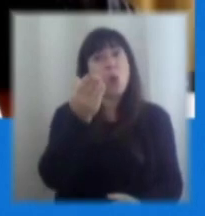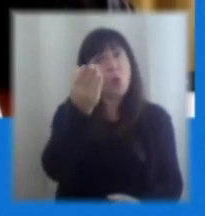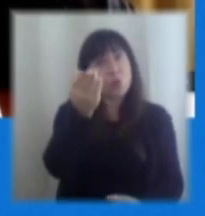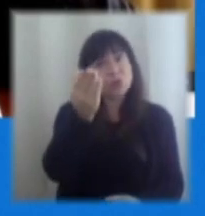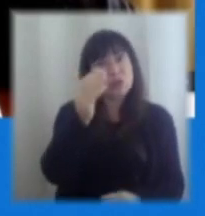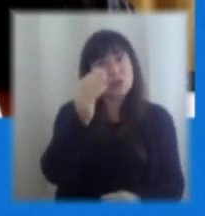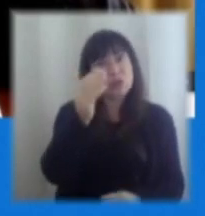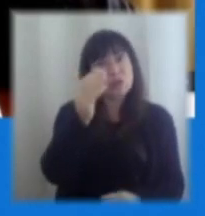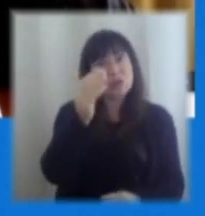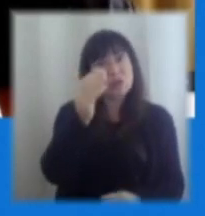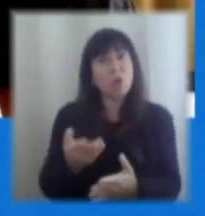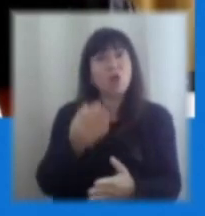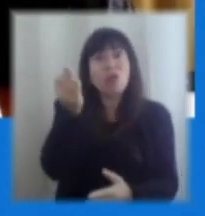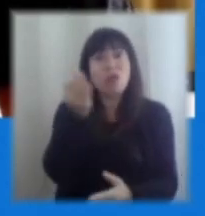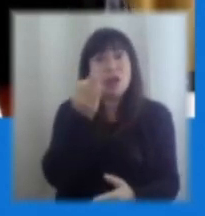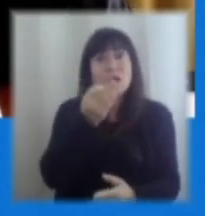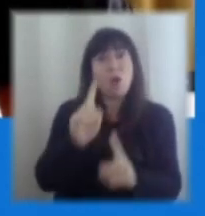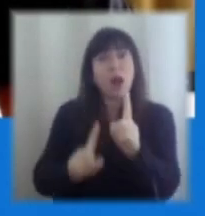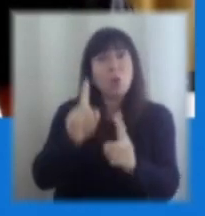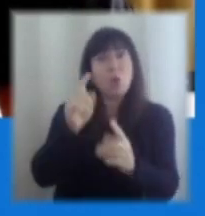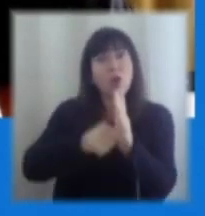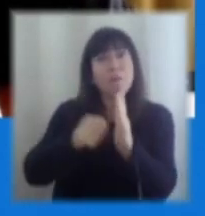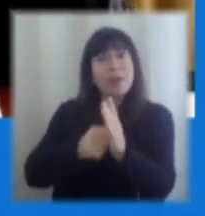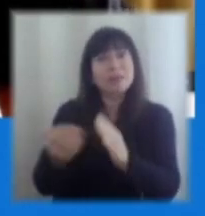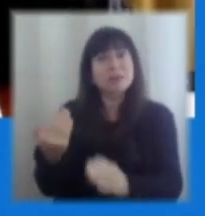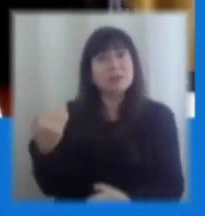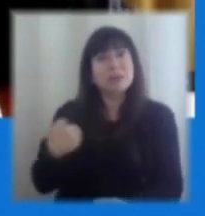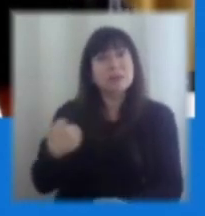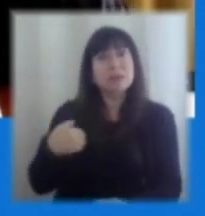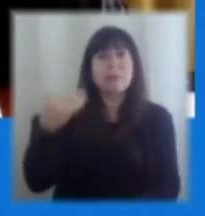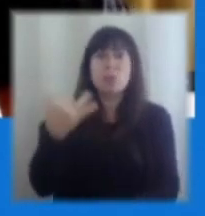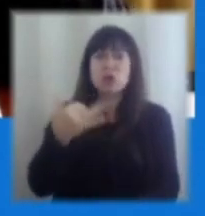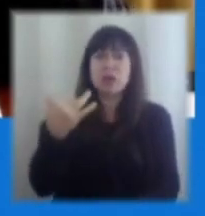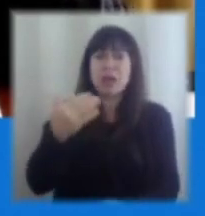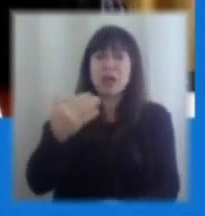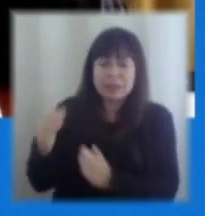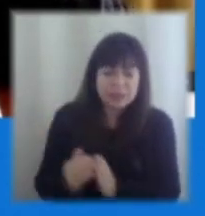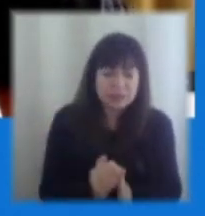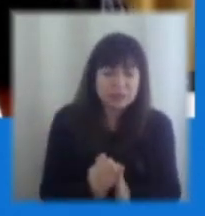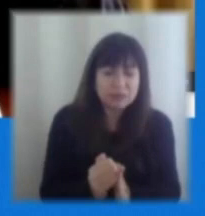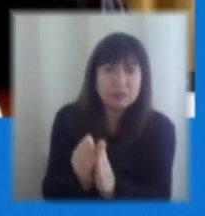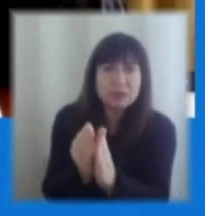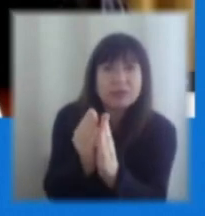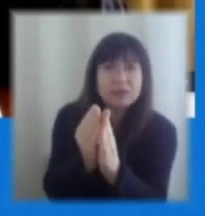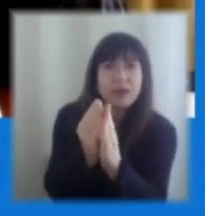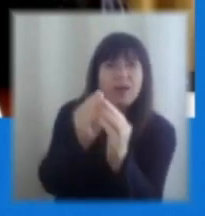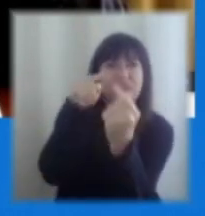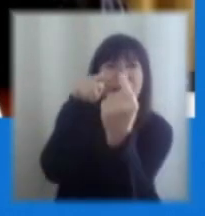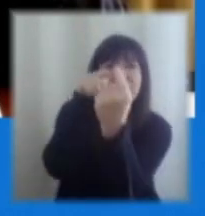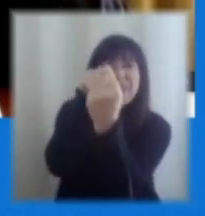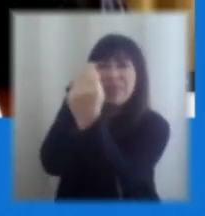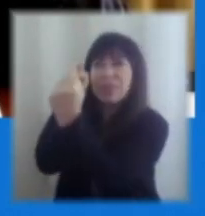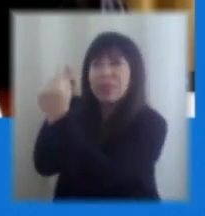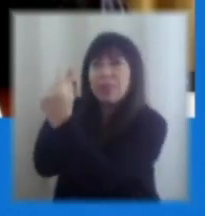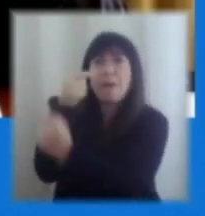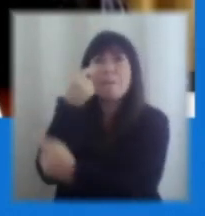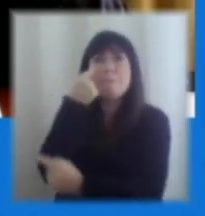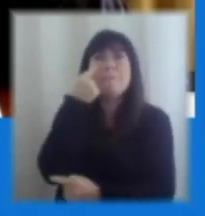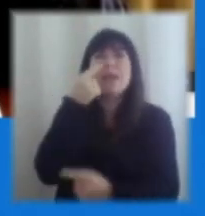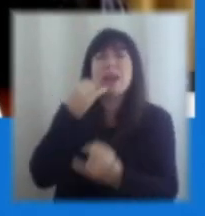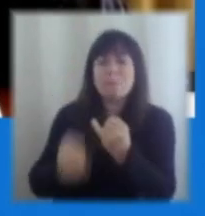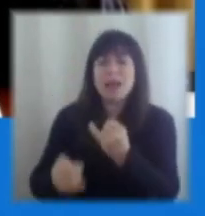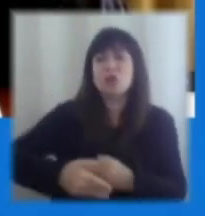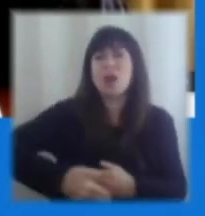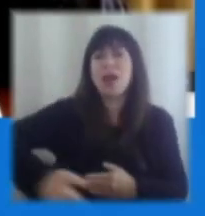cierto?, hace algunos meses, semanas, ya ha seguido planteando la importancia de tener hojas de ruta, ¿no es cierto?, que miren, que tengan distintas tentaciones, pero que también miren un poquito a largo plazo. Sin